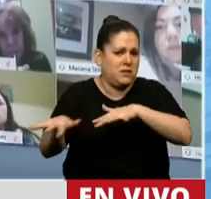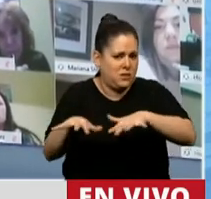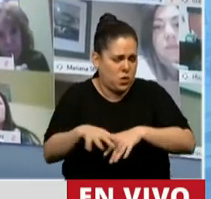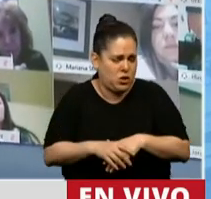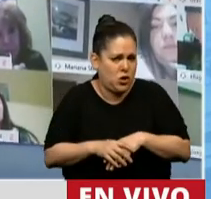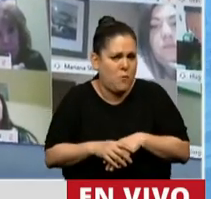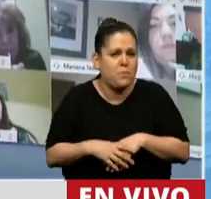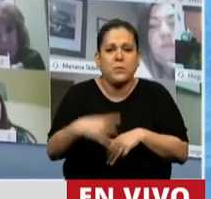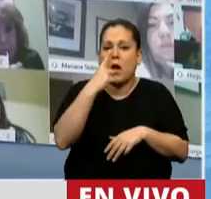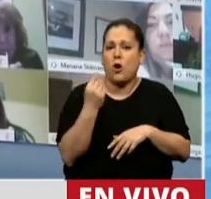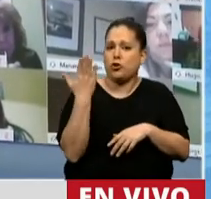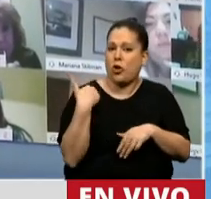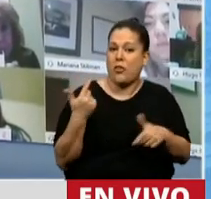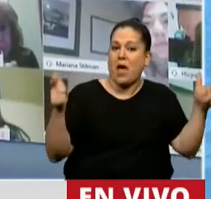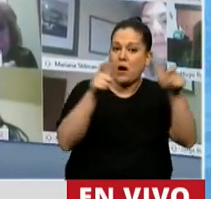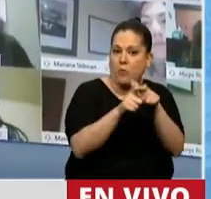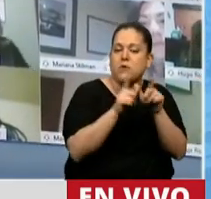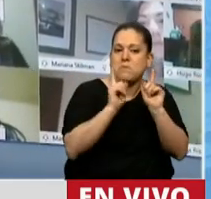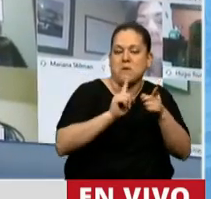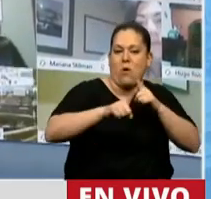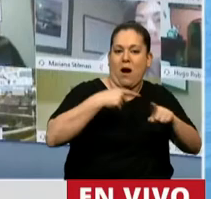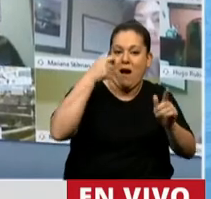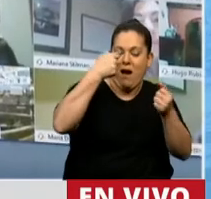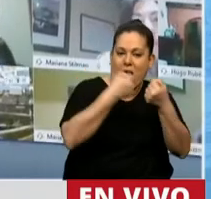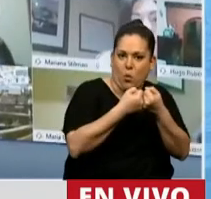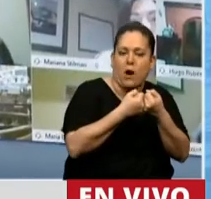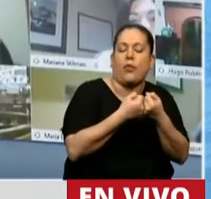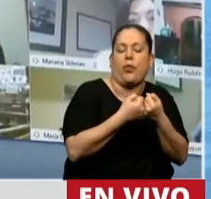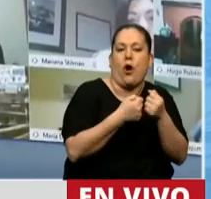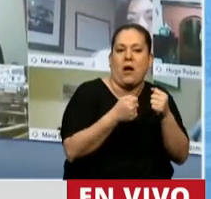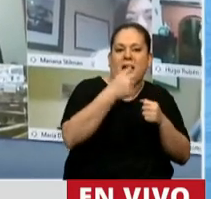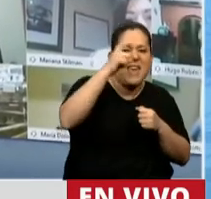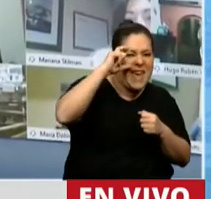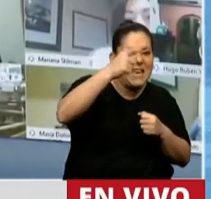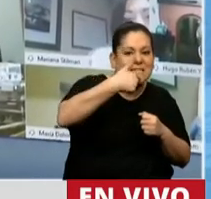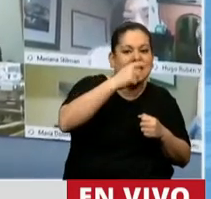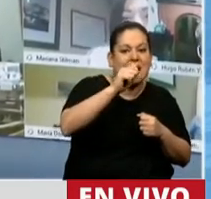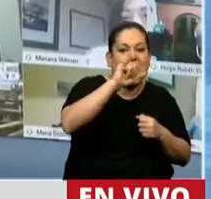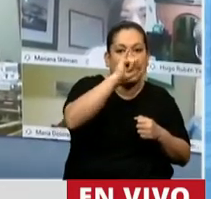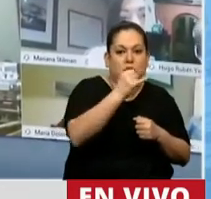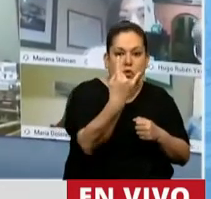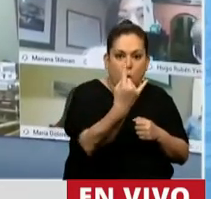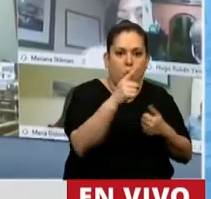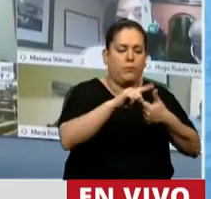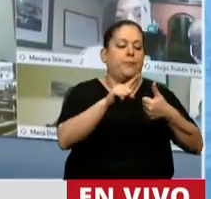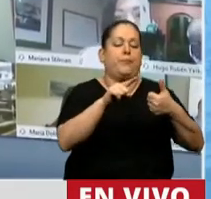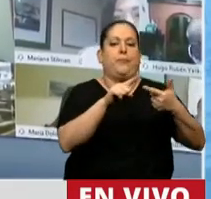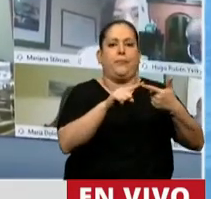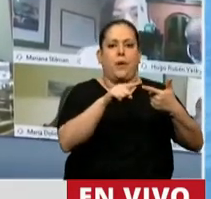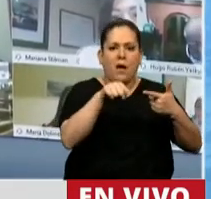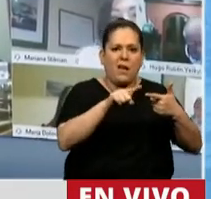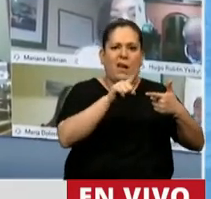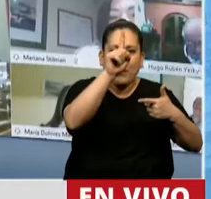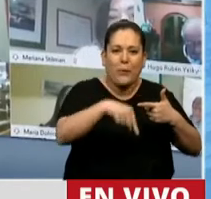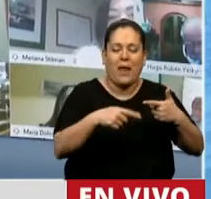comisión donde dictaminamos Escazú. Necesitamos más Escazú. Porque Escazú es consenso y no es grieta. Porque